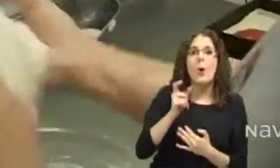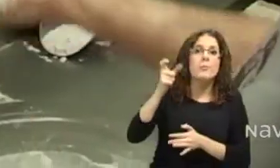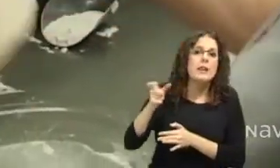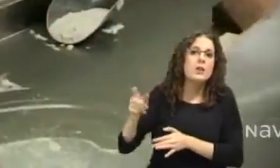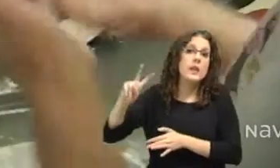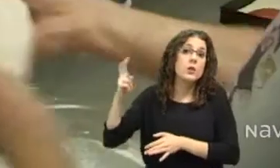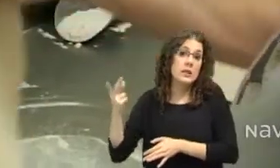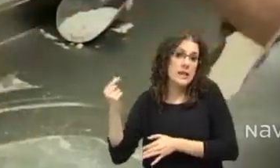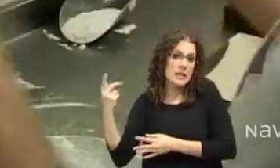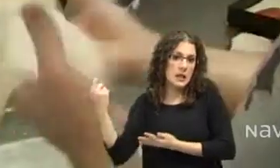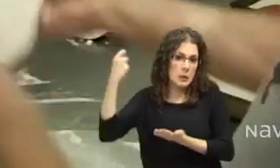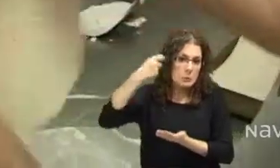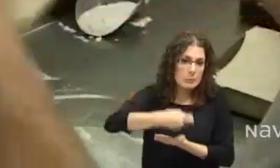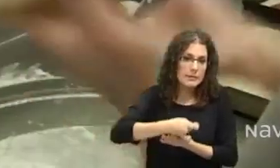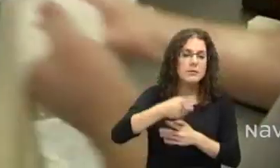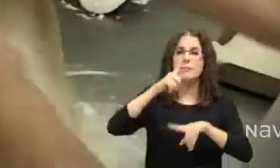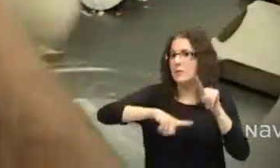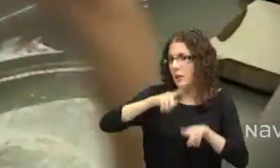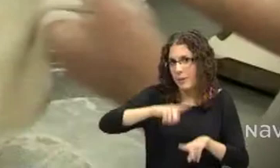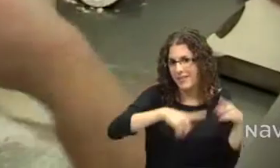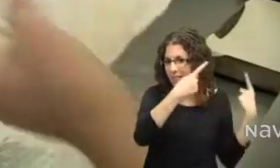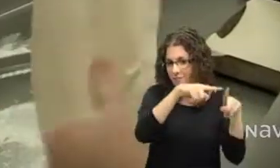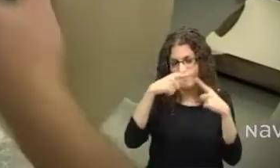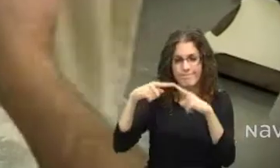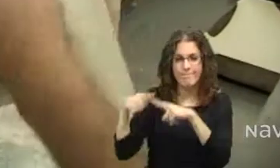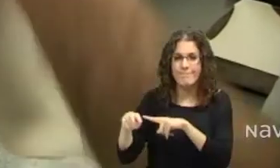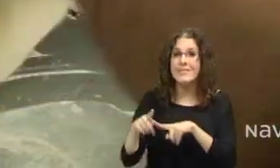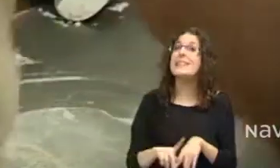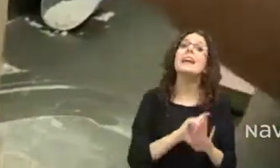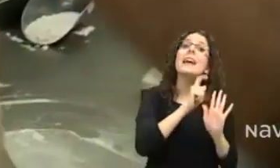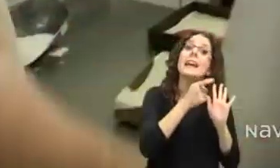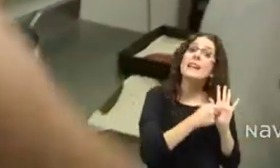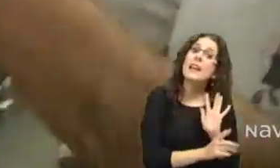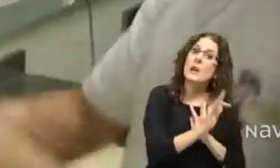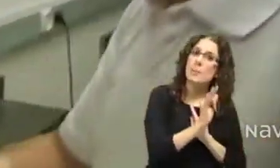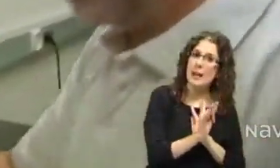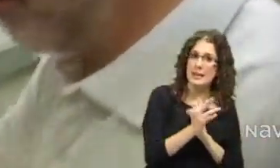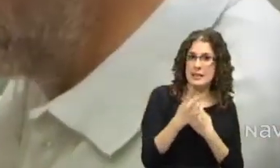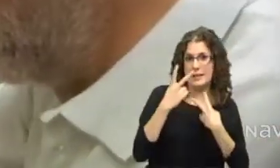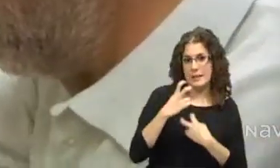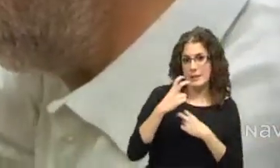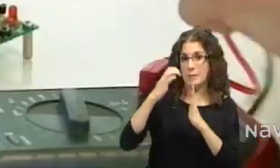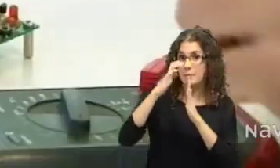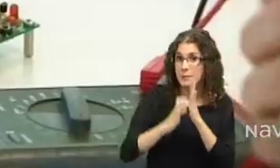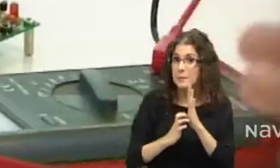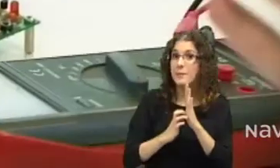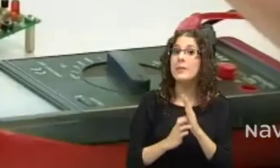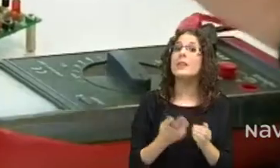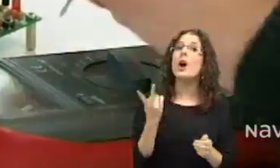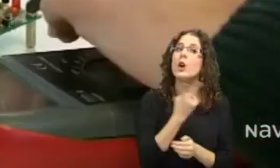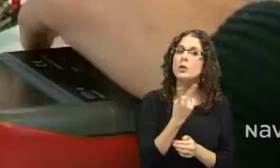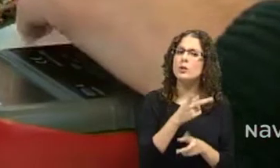aportan más su trabajo. La ley y los incentivos fiscales están por la labor de apoyar a los